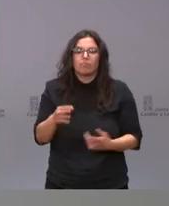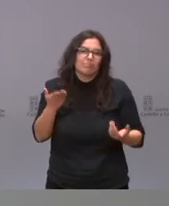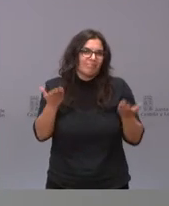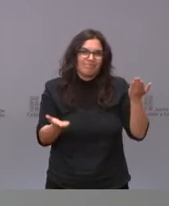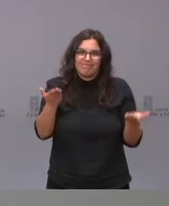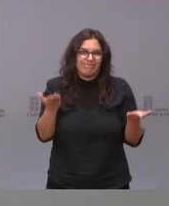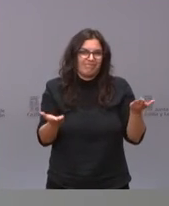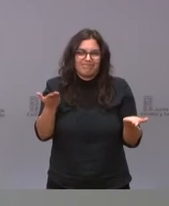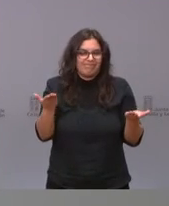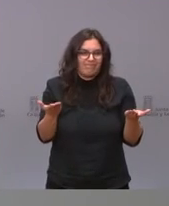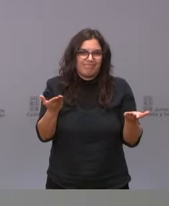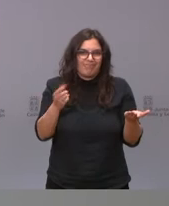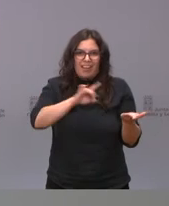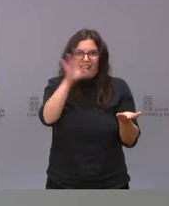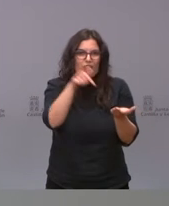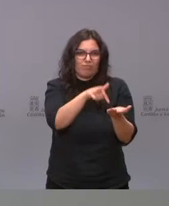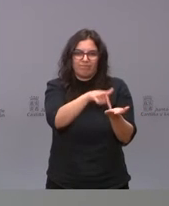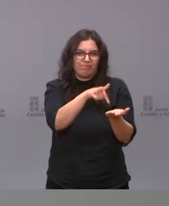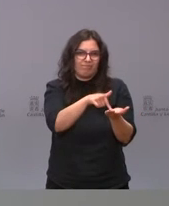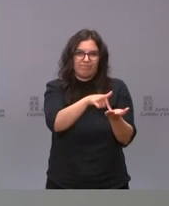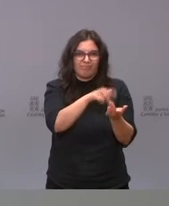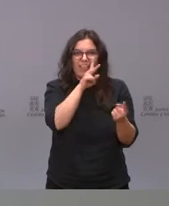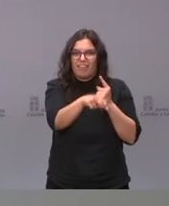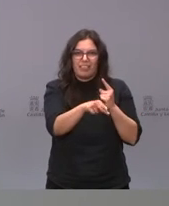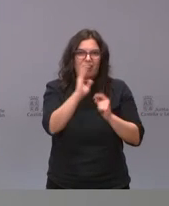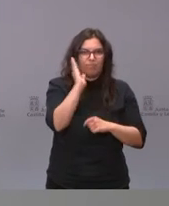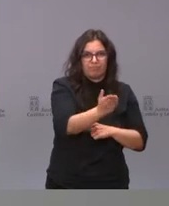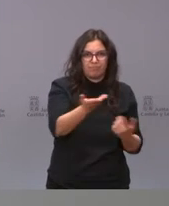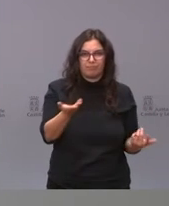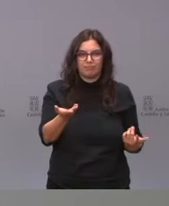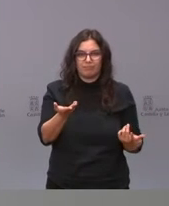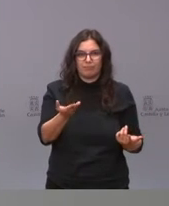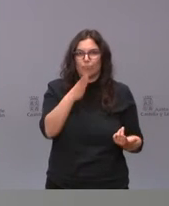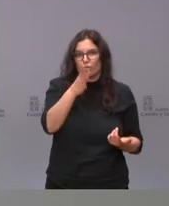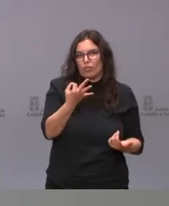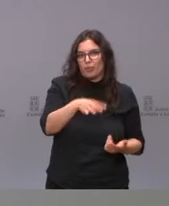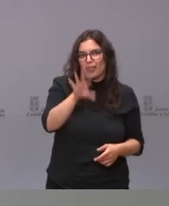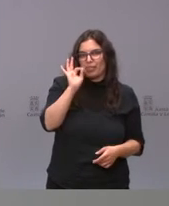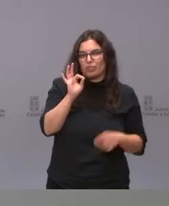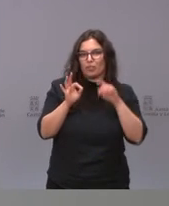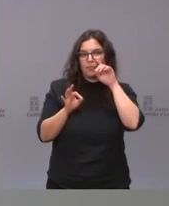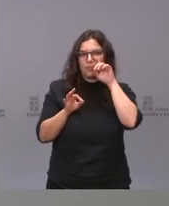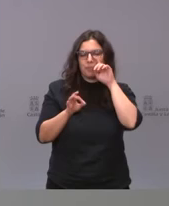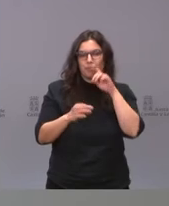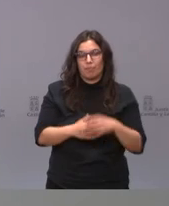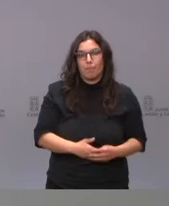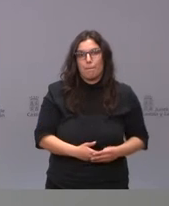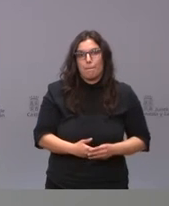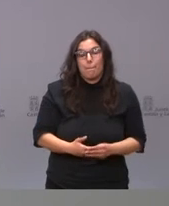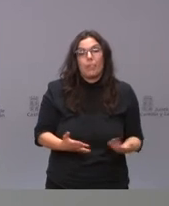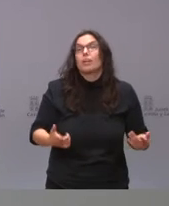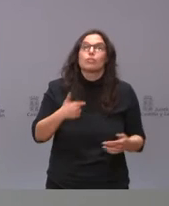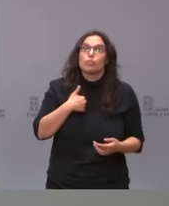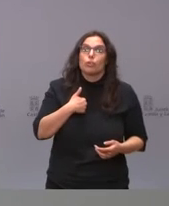el platillo de la balanza estaba muy claro que había que tomar esa decisión y que yo